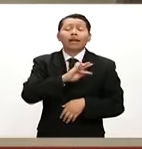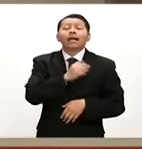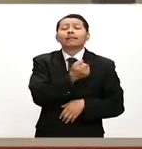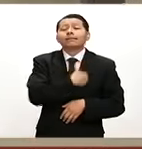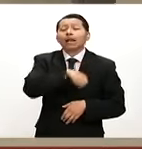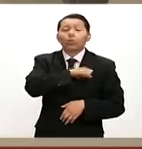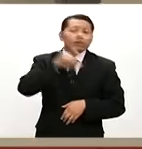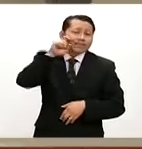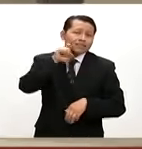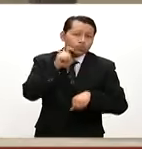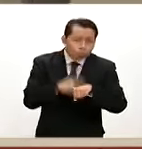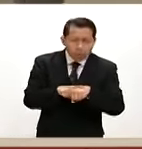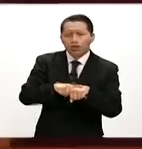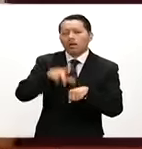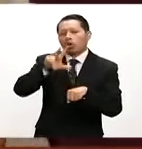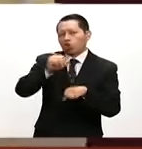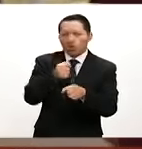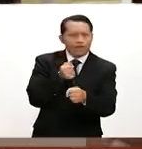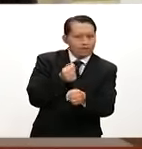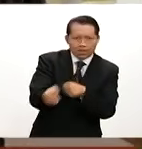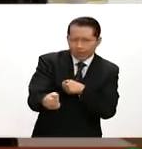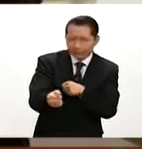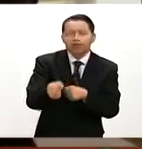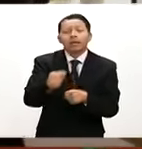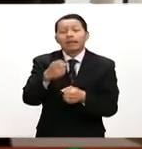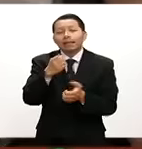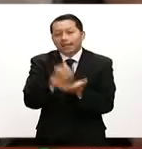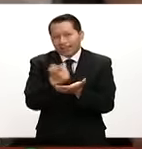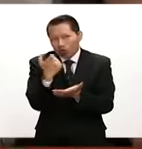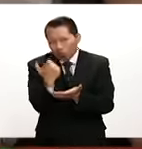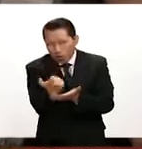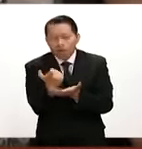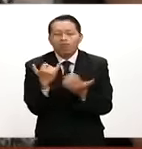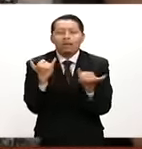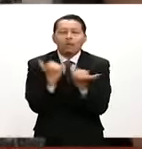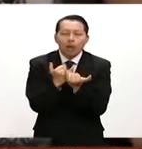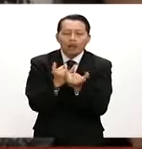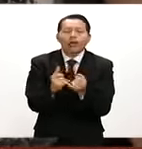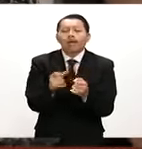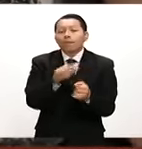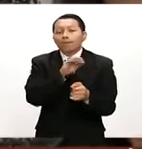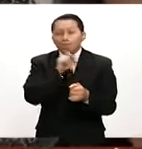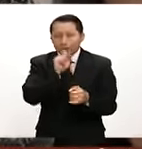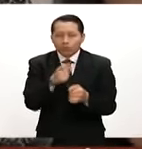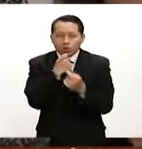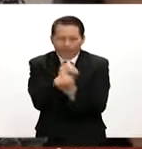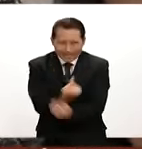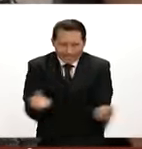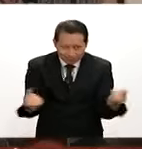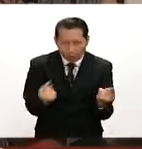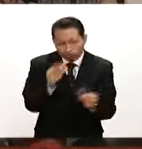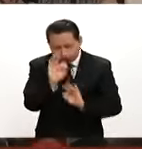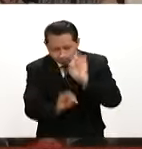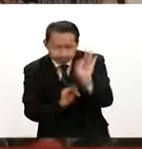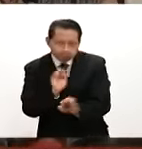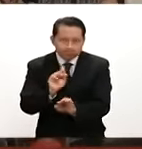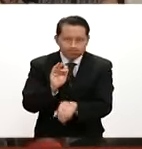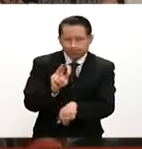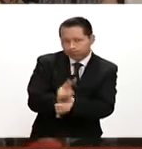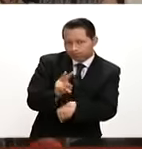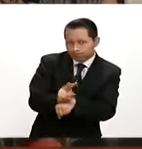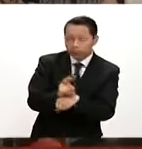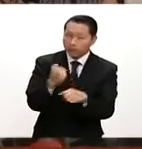para una vida libre de violencia, autonomía económica, educación colectiva, así como cuidados infantiles, todos los temas que a las mujeres nos importan.